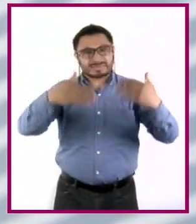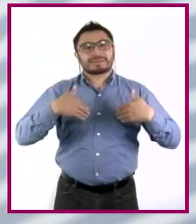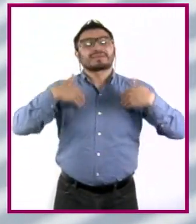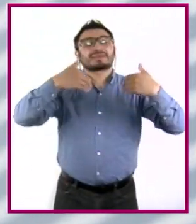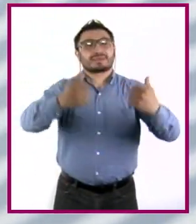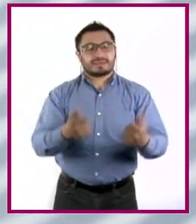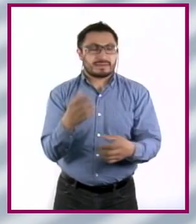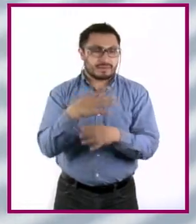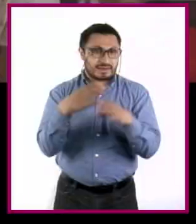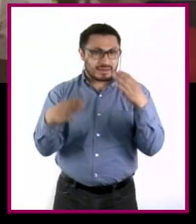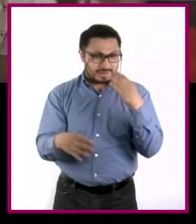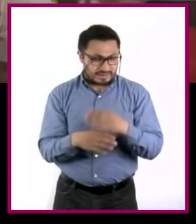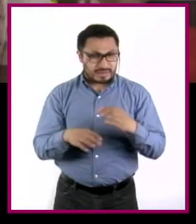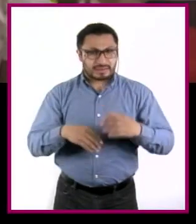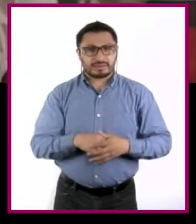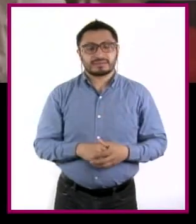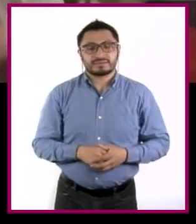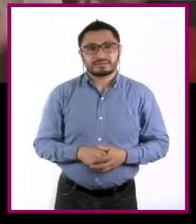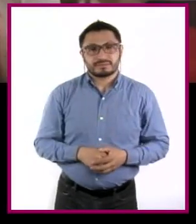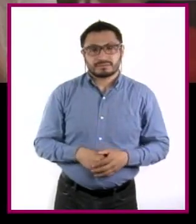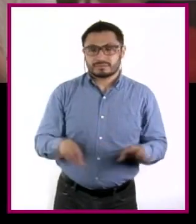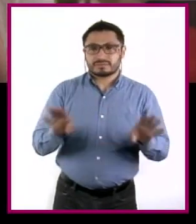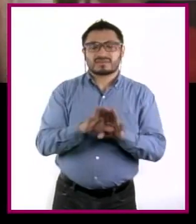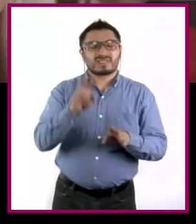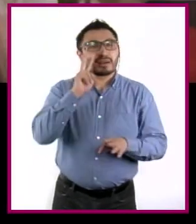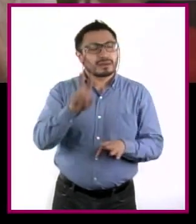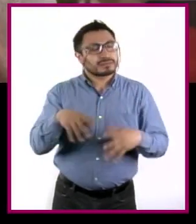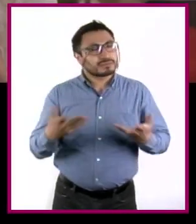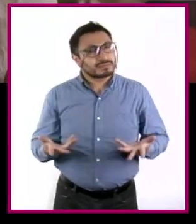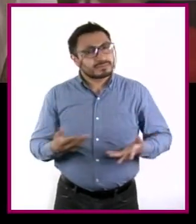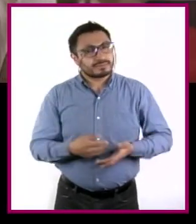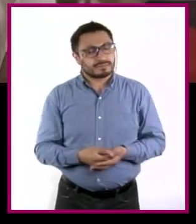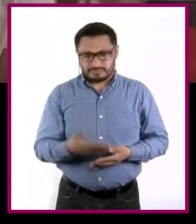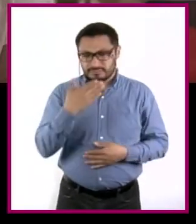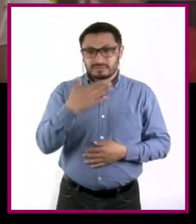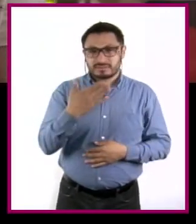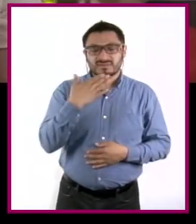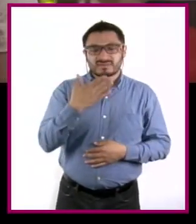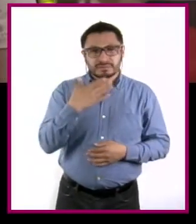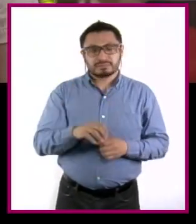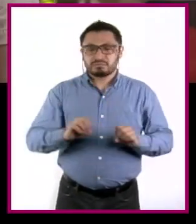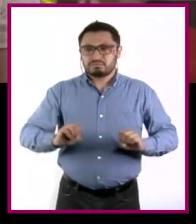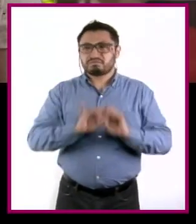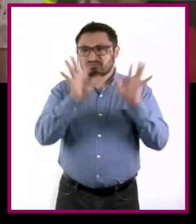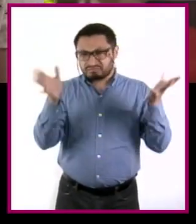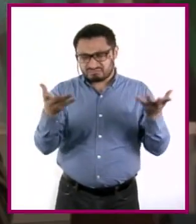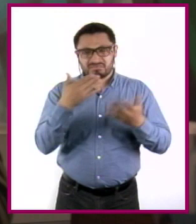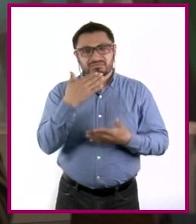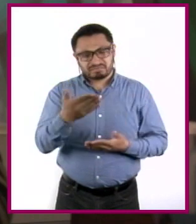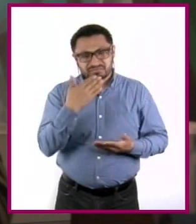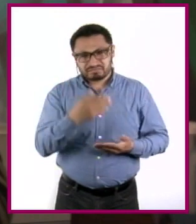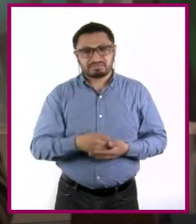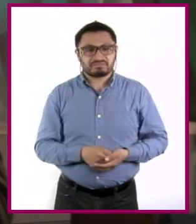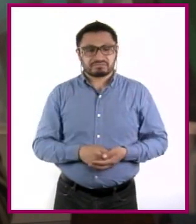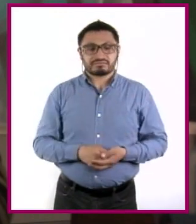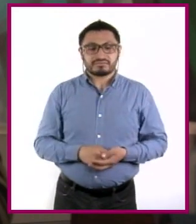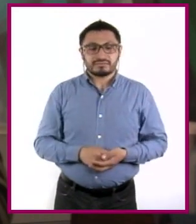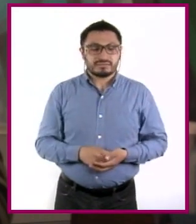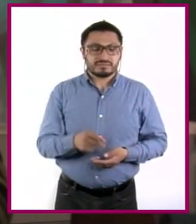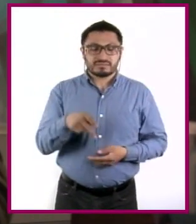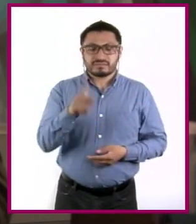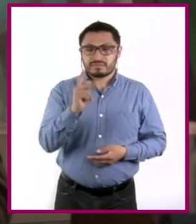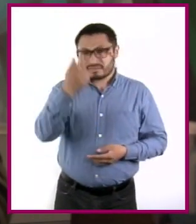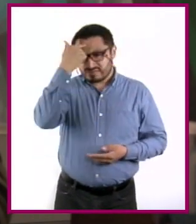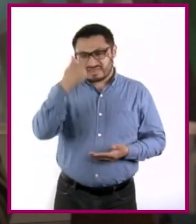cada una de nuestras opciones. ¿Qué tal? ¿Cómo lo viste? Muy bien, ¿eh? Muy claro, muy expositivo. Pero